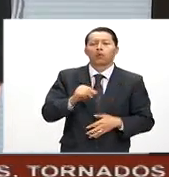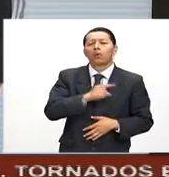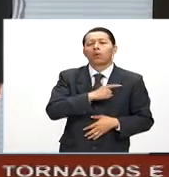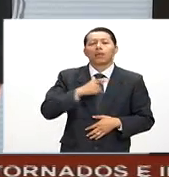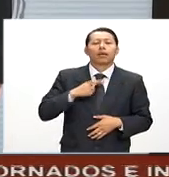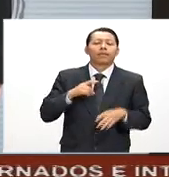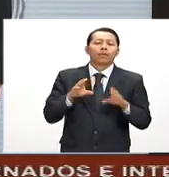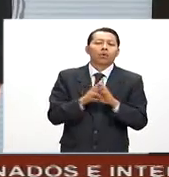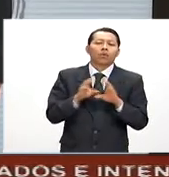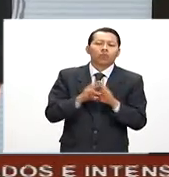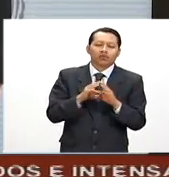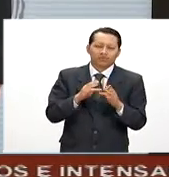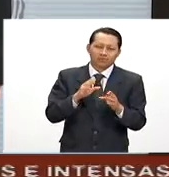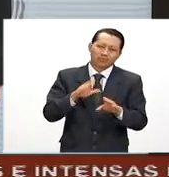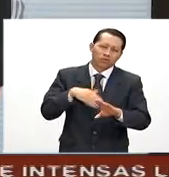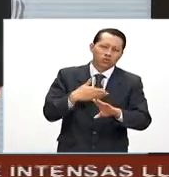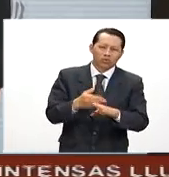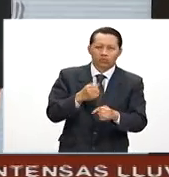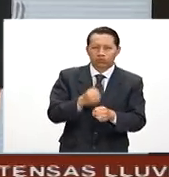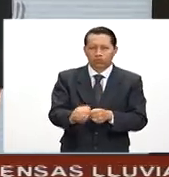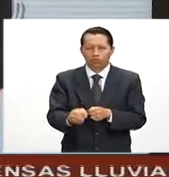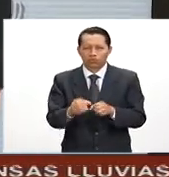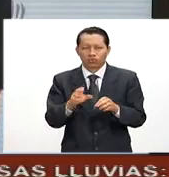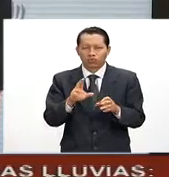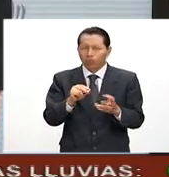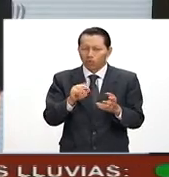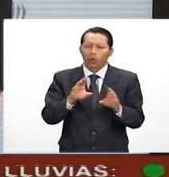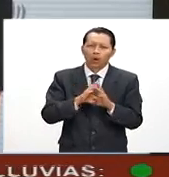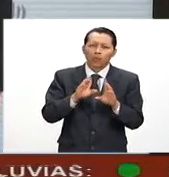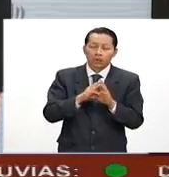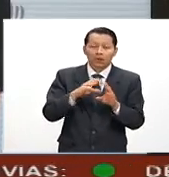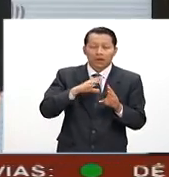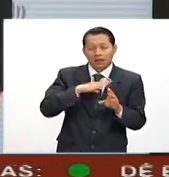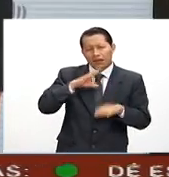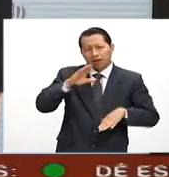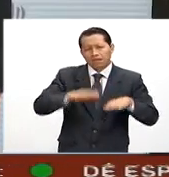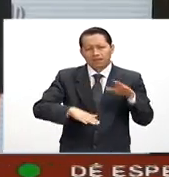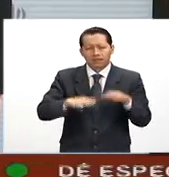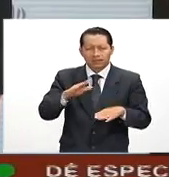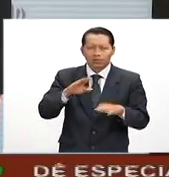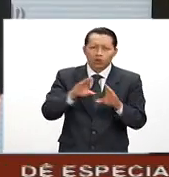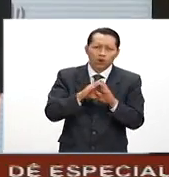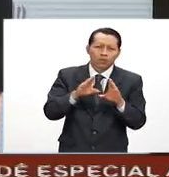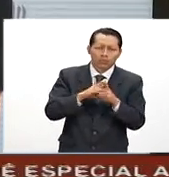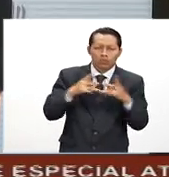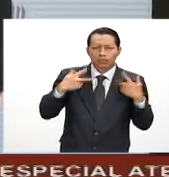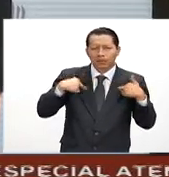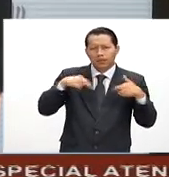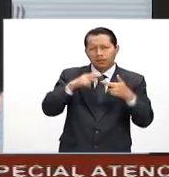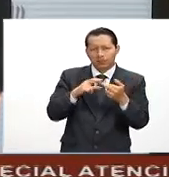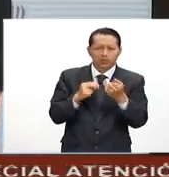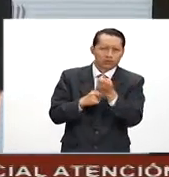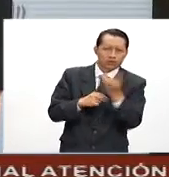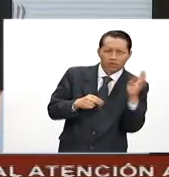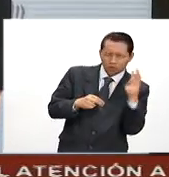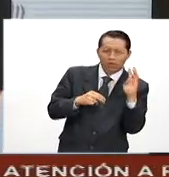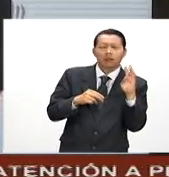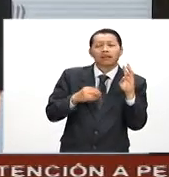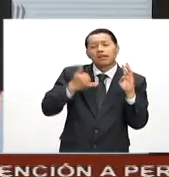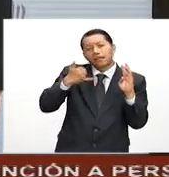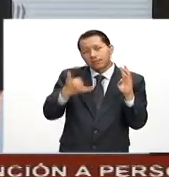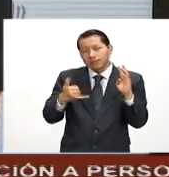las víctimas ni pueden pagar el que exista diferencias entre algunos maestros y las